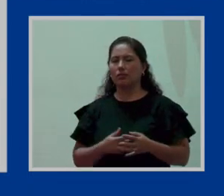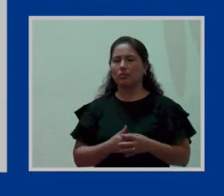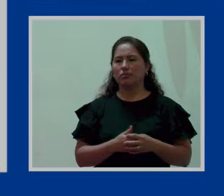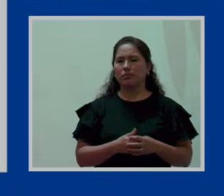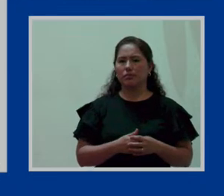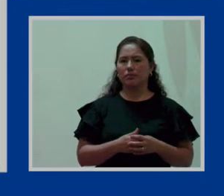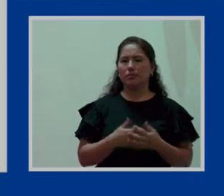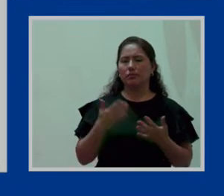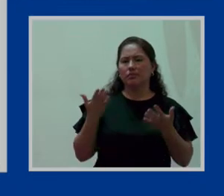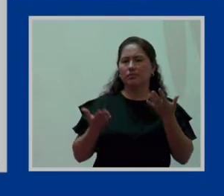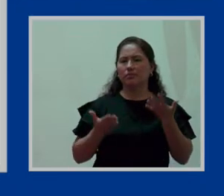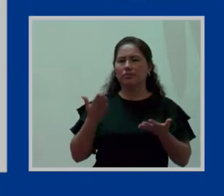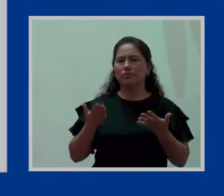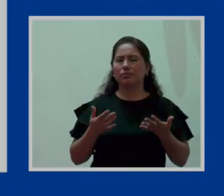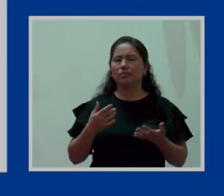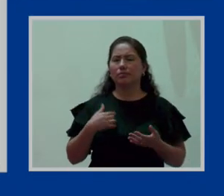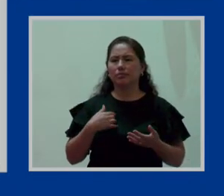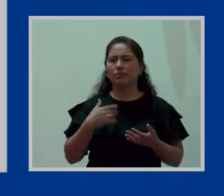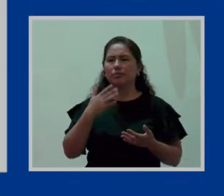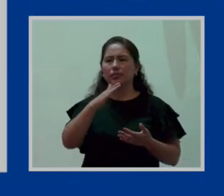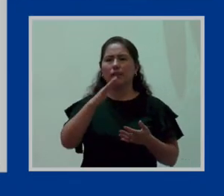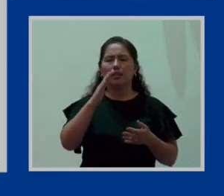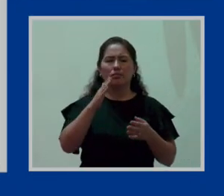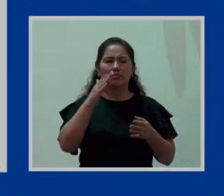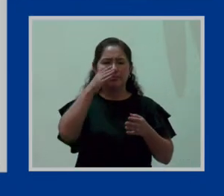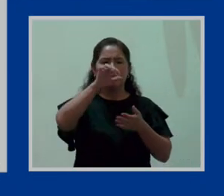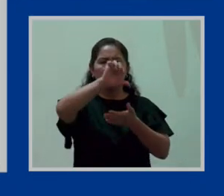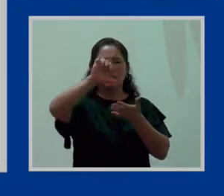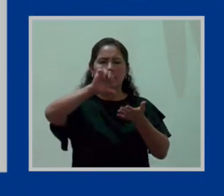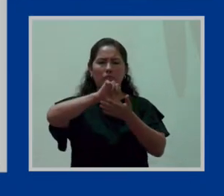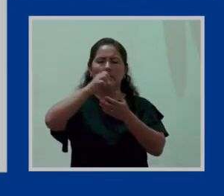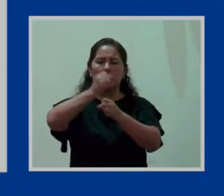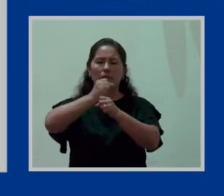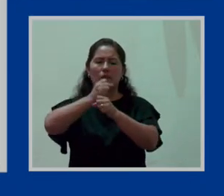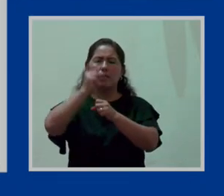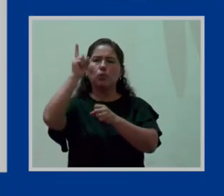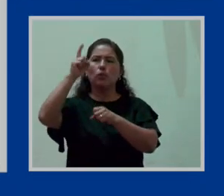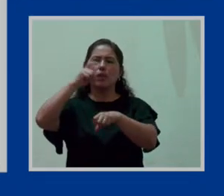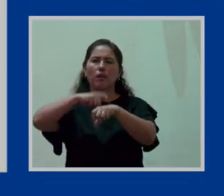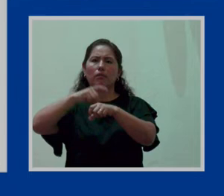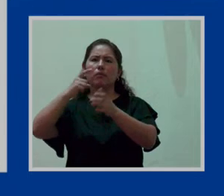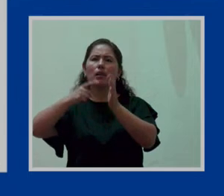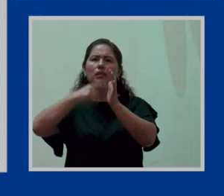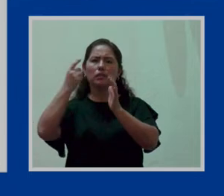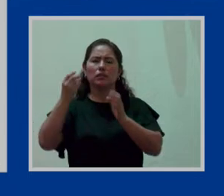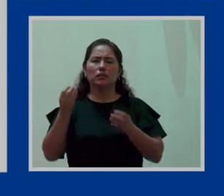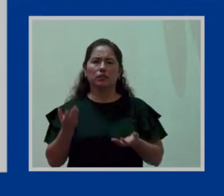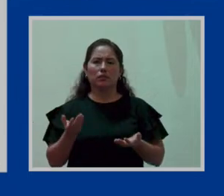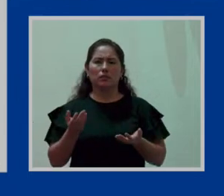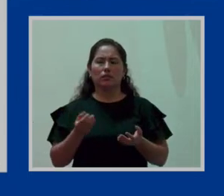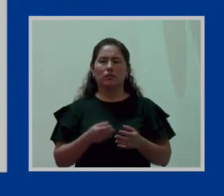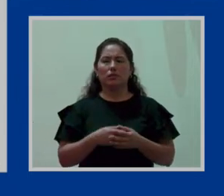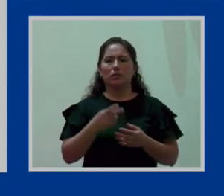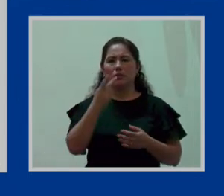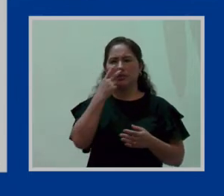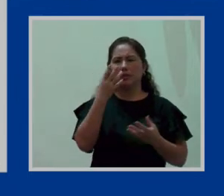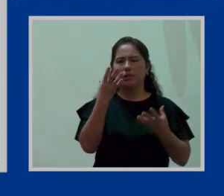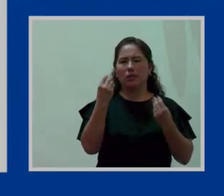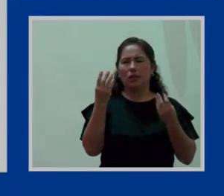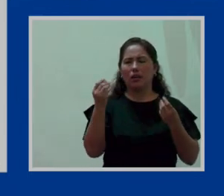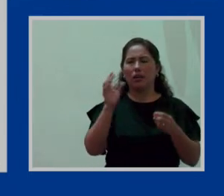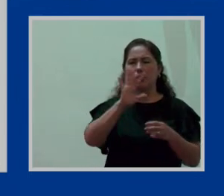de repente digamos o sea van al centro de trabajo una sola vez por semana porque la mayor parte de la actividad